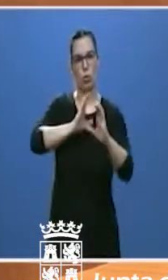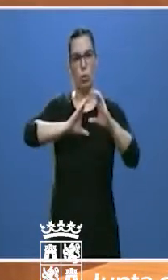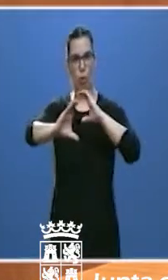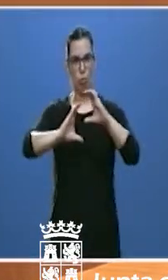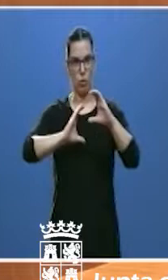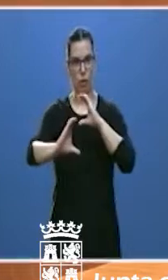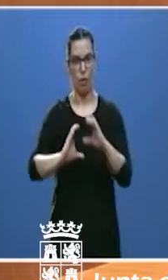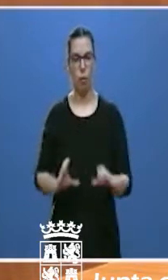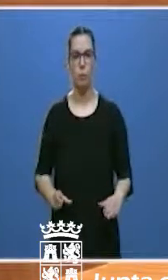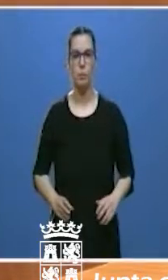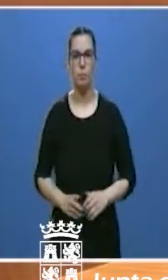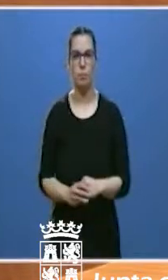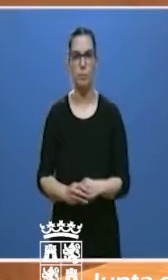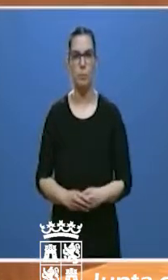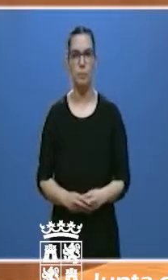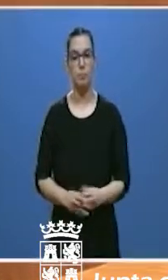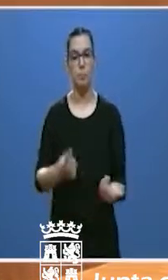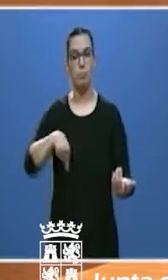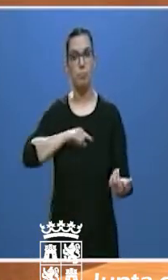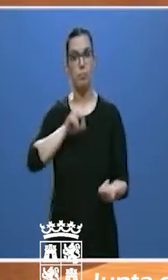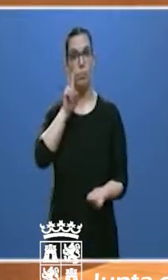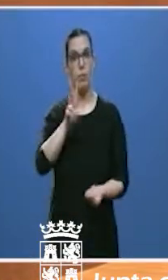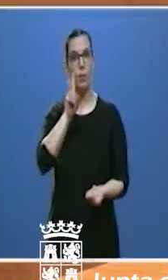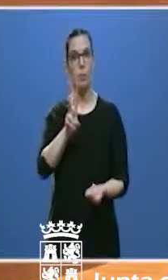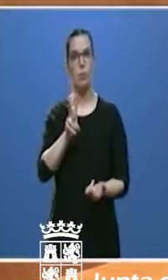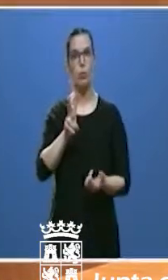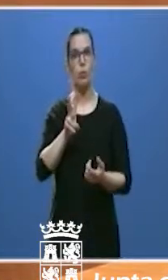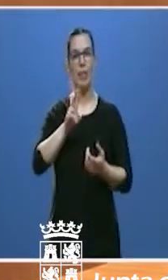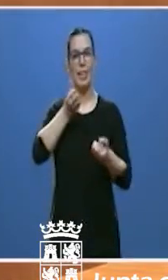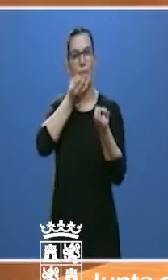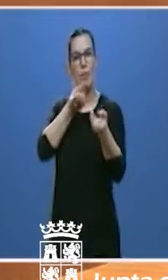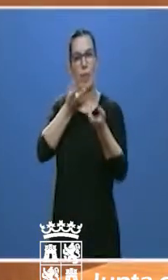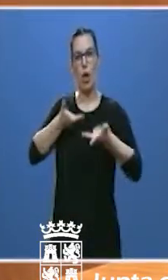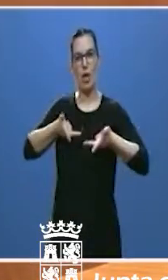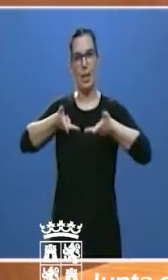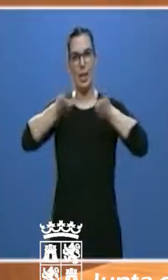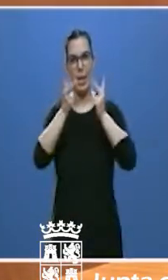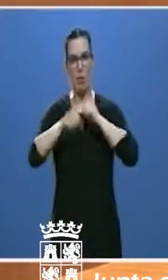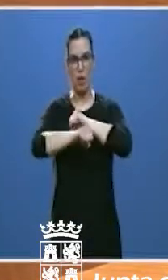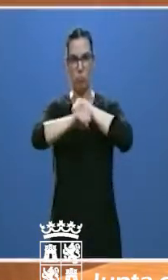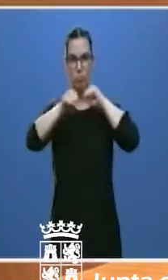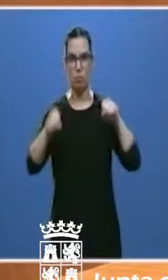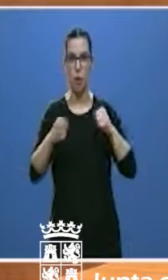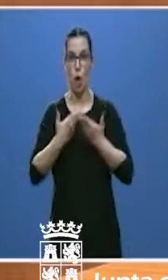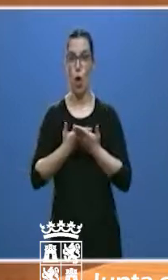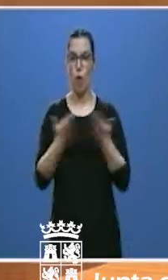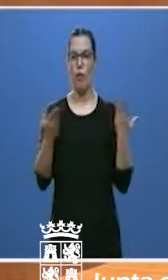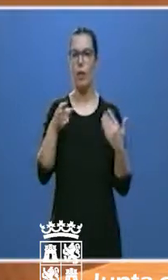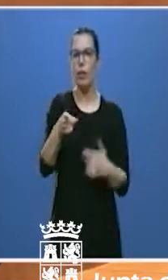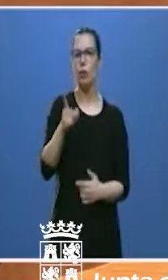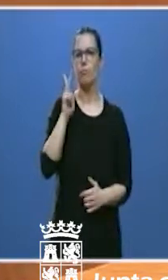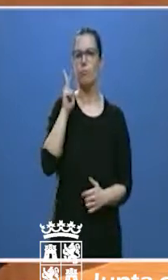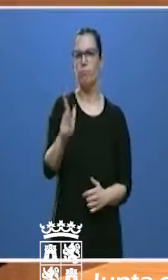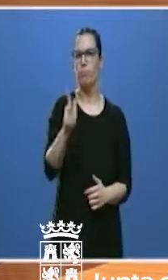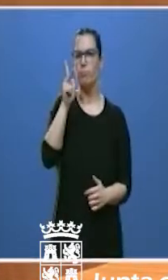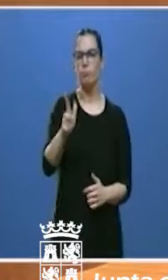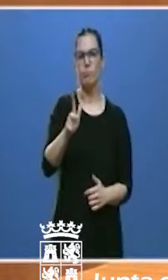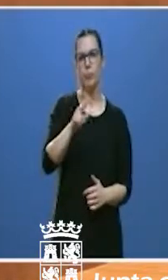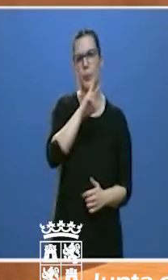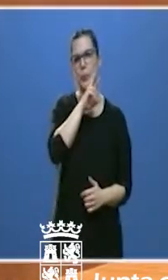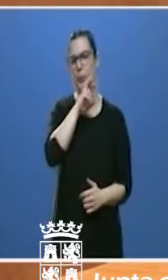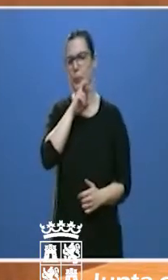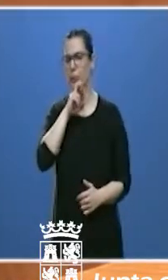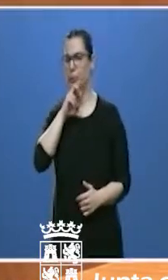cuando vemos que la información libre, solvente y fiable es un derecho más